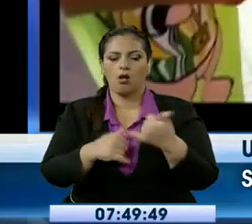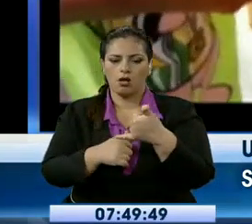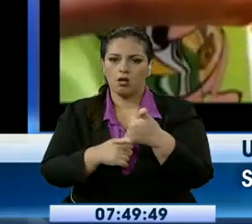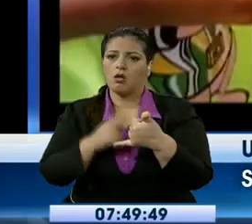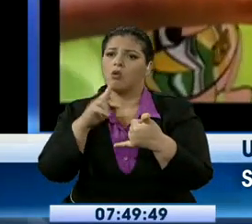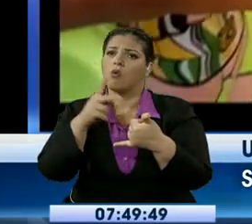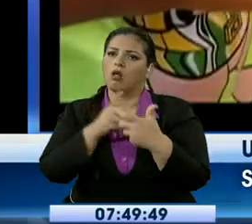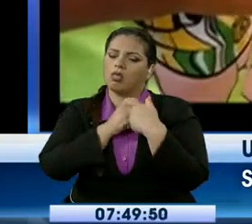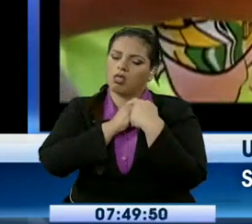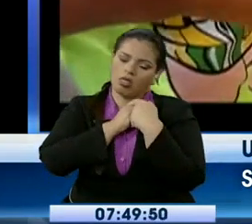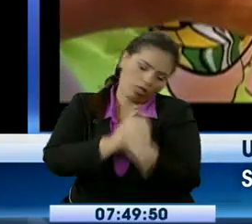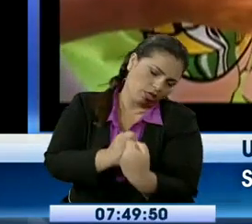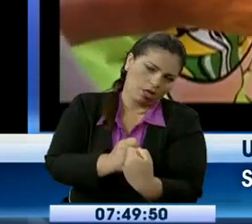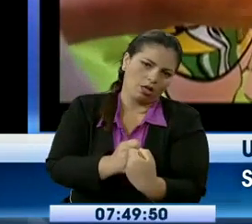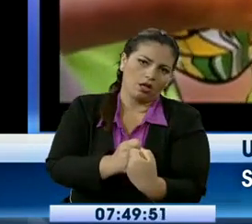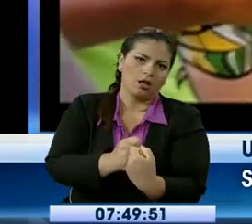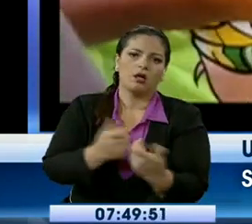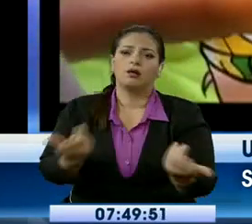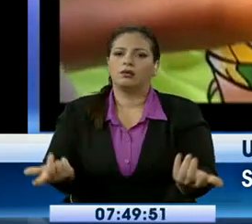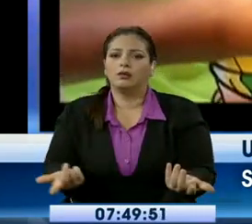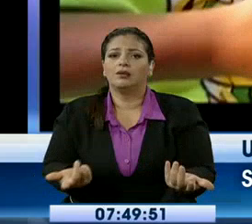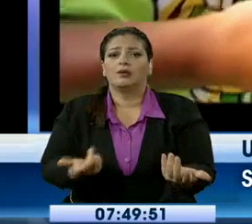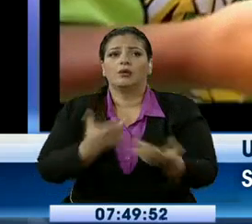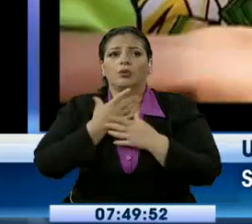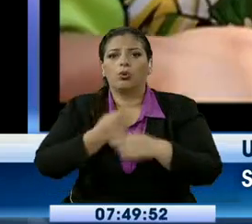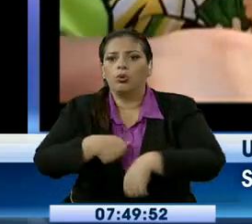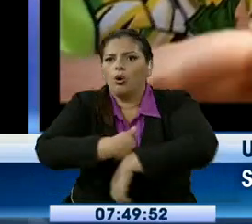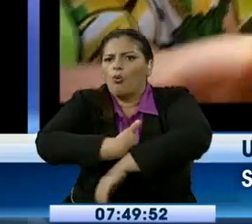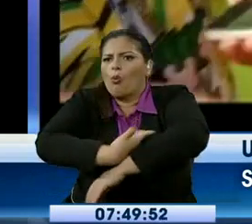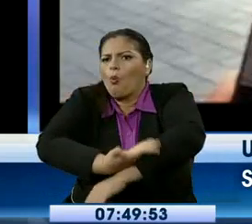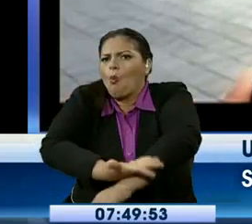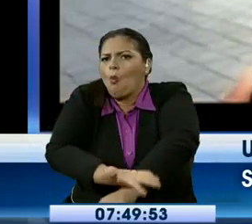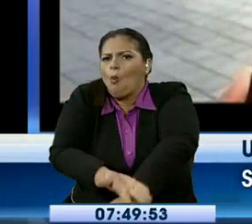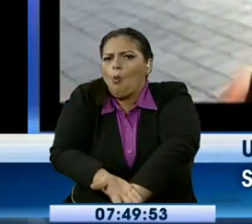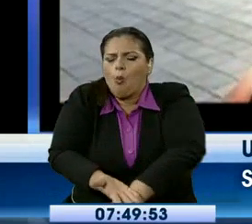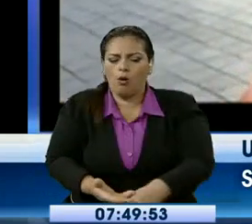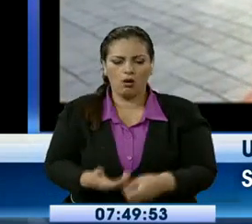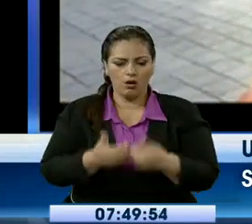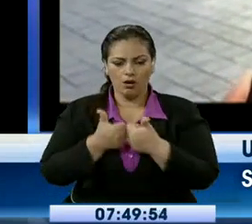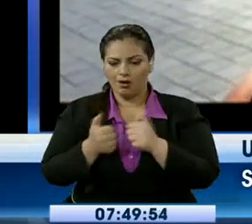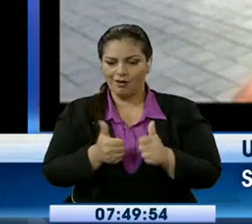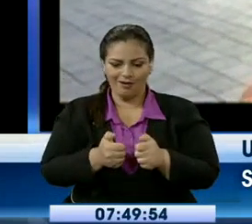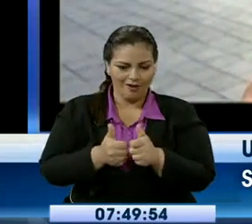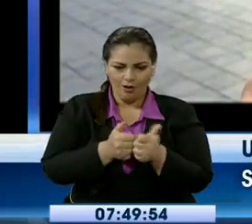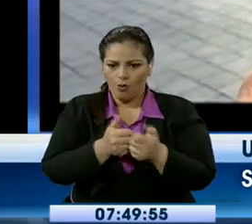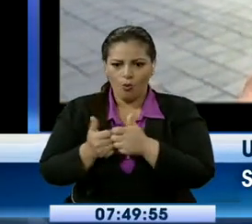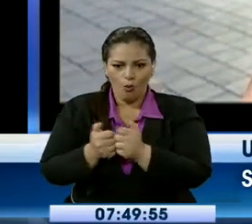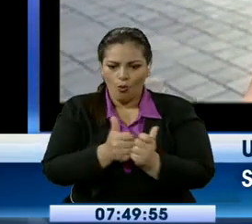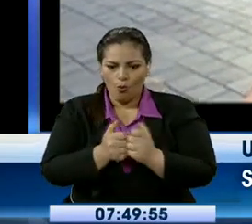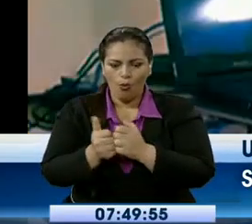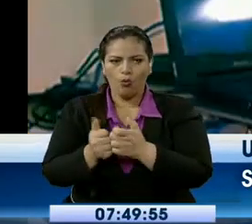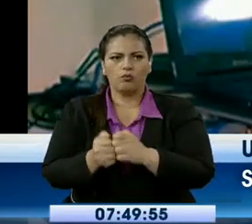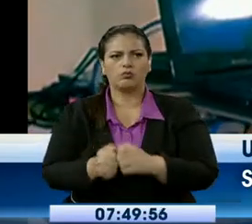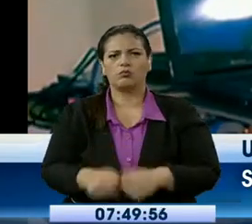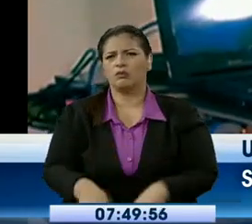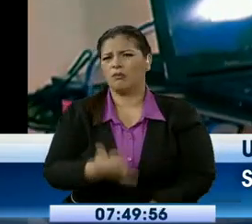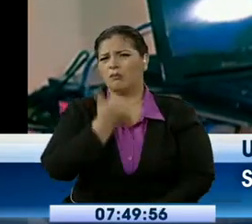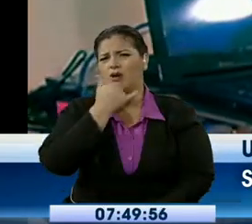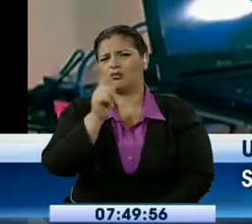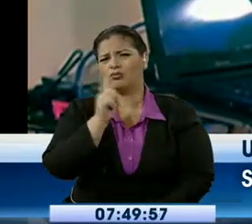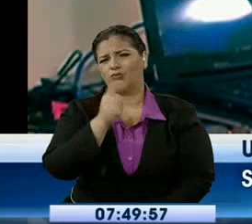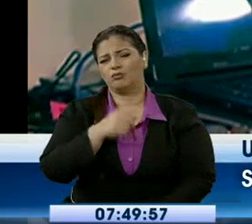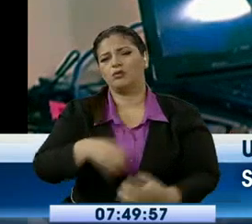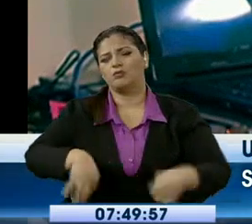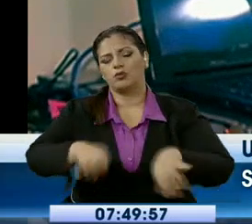vivo hubo un accidente hace poco, entonces, no sé, pienso que sí, no es algo malo, obviamente, pero si le damos un buen uso. La ingeniera